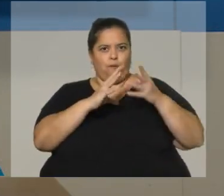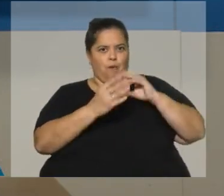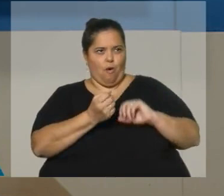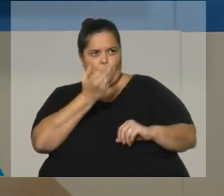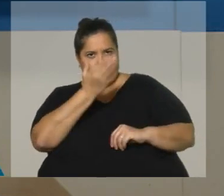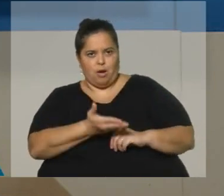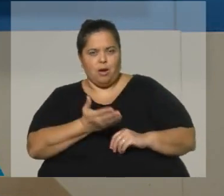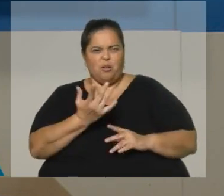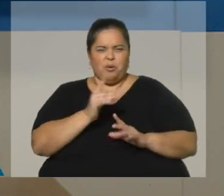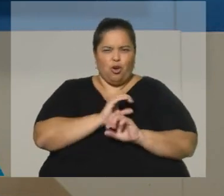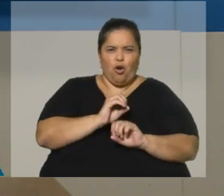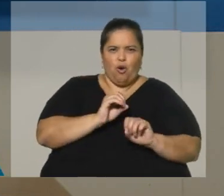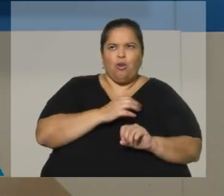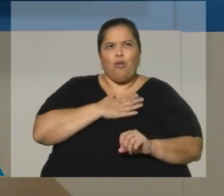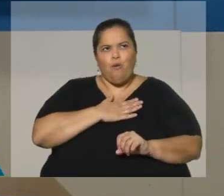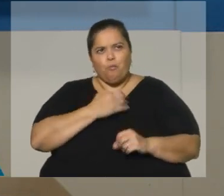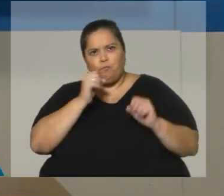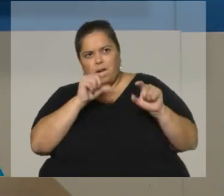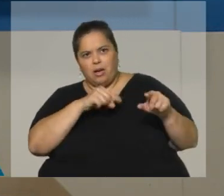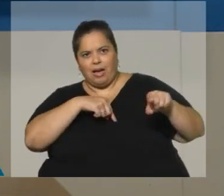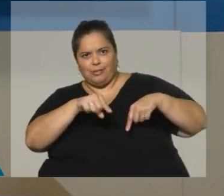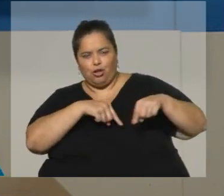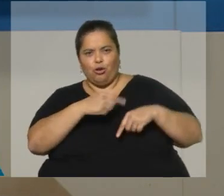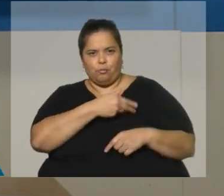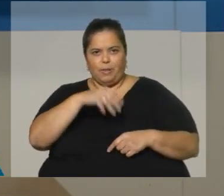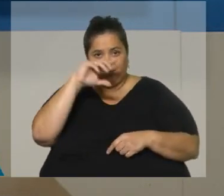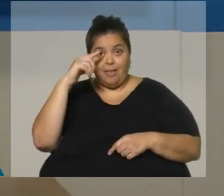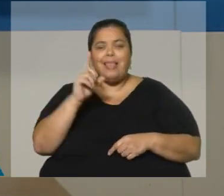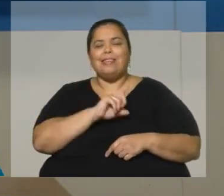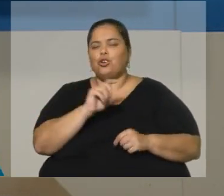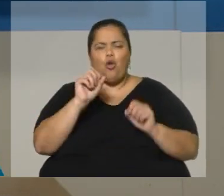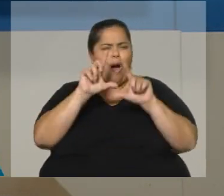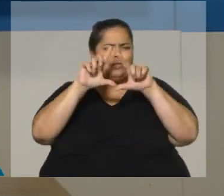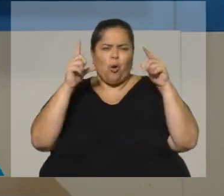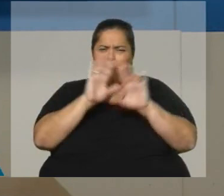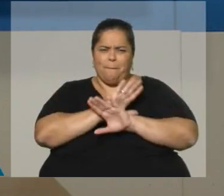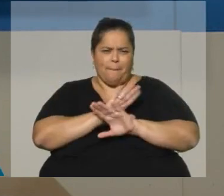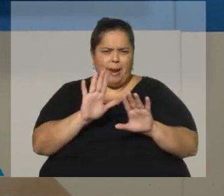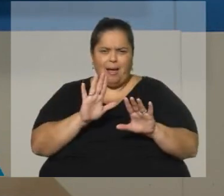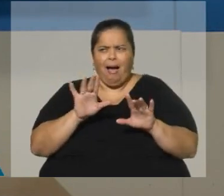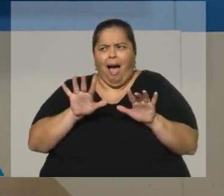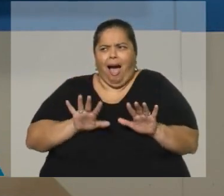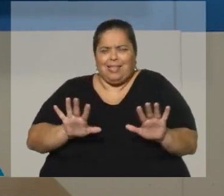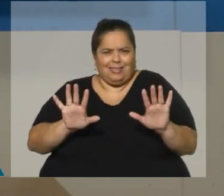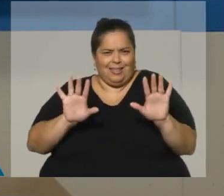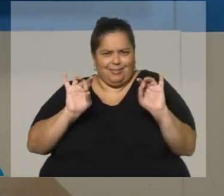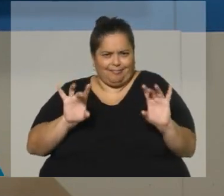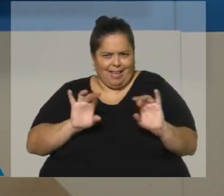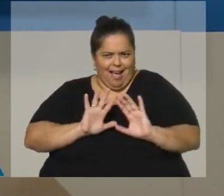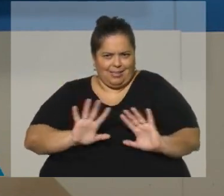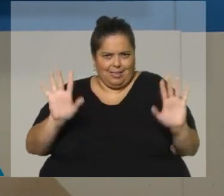no nos debería asombrar. Segura, él